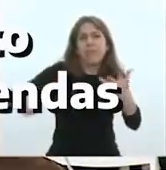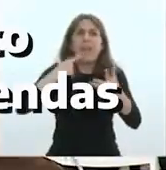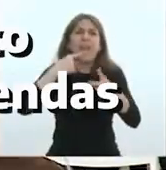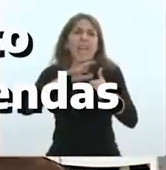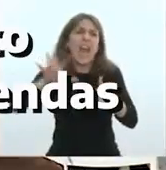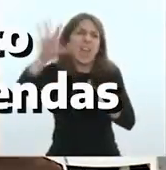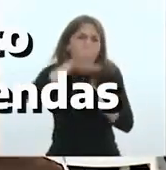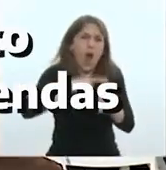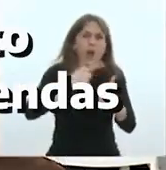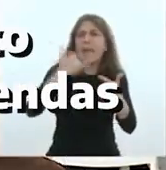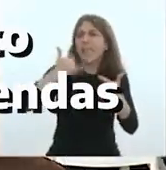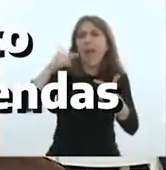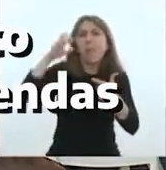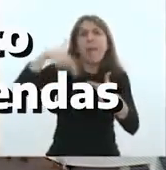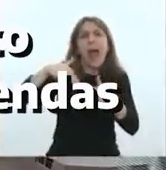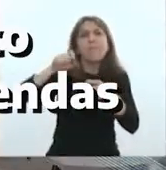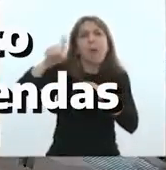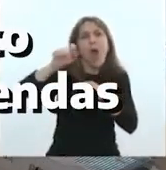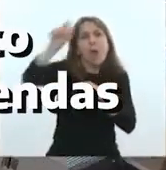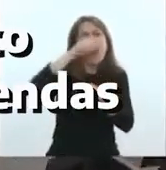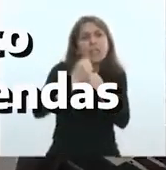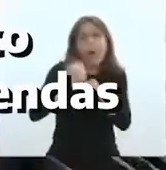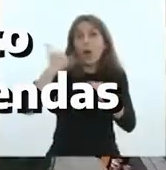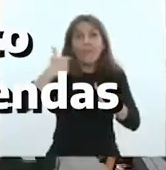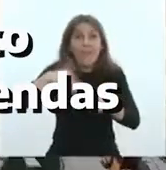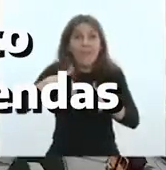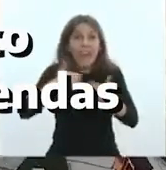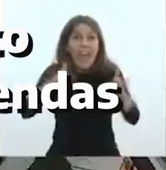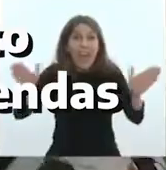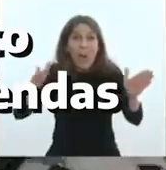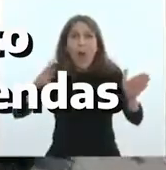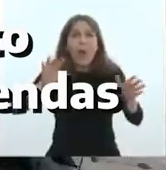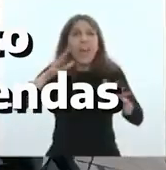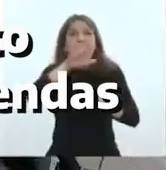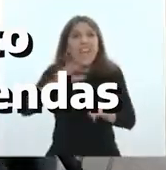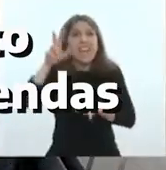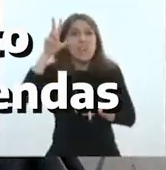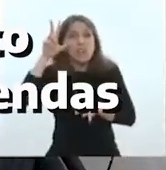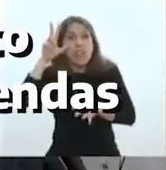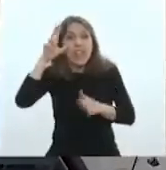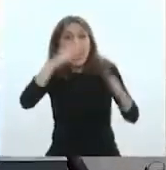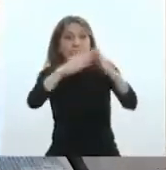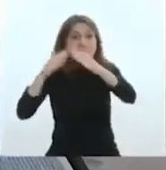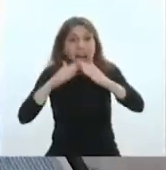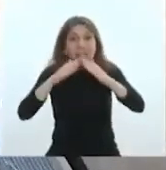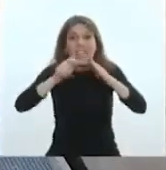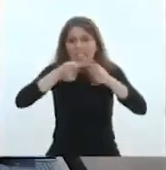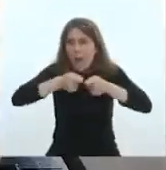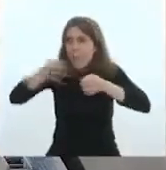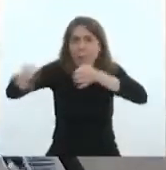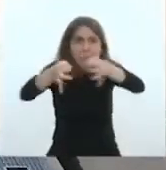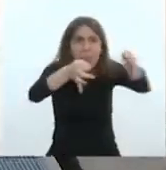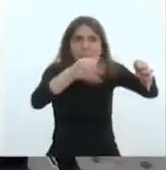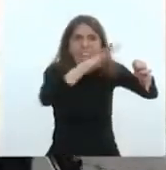potenciando los programas regionales. Estamos inaugurando 588 viviendas, entregando 588 viviendas